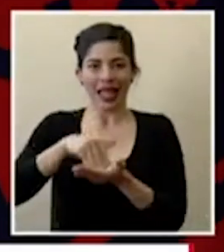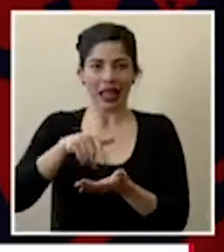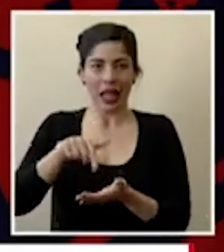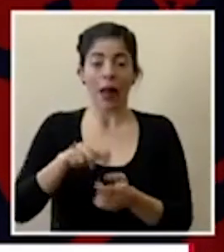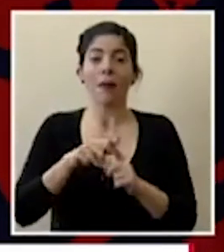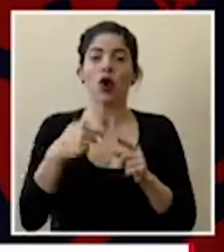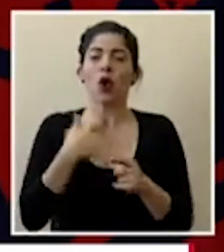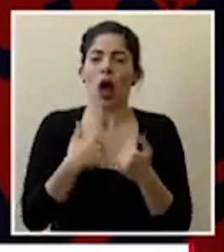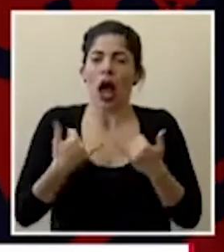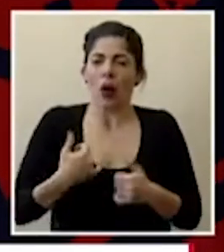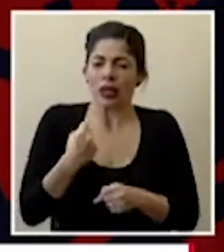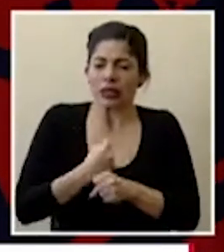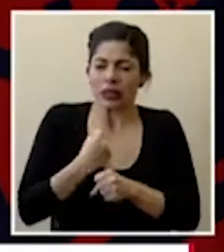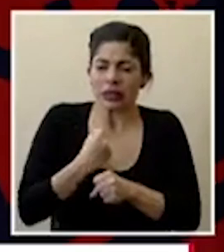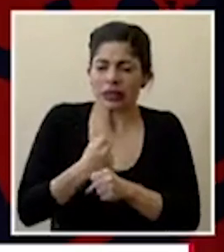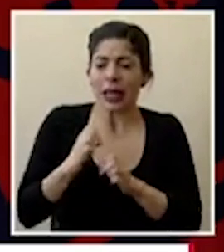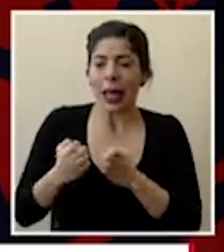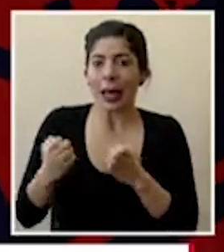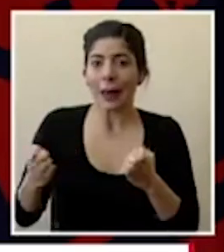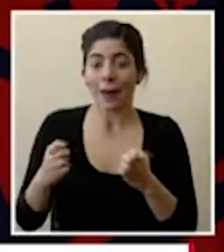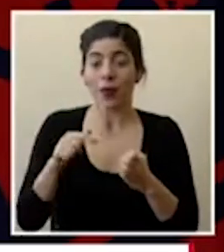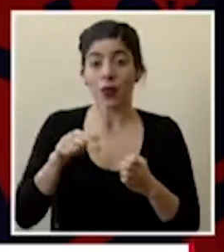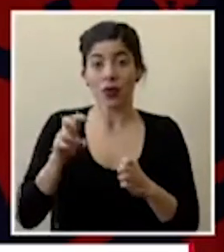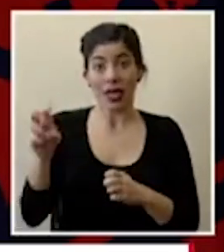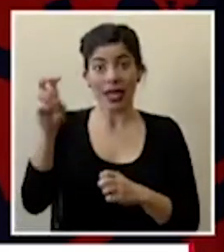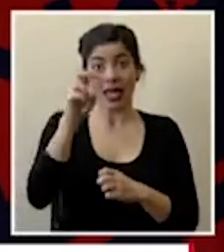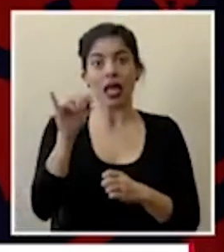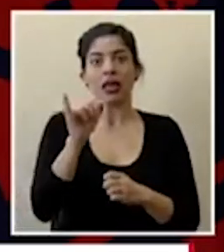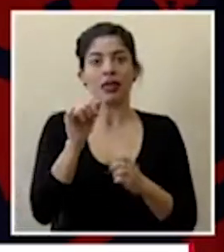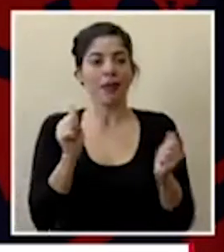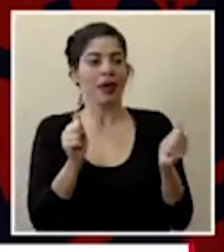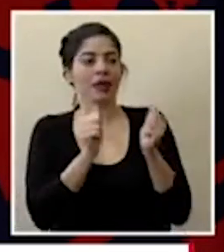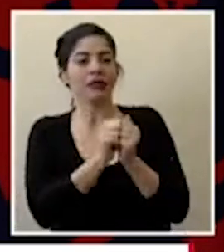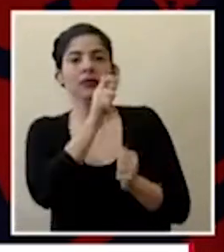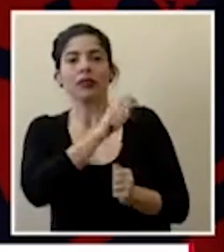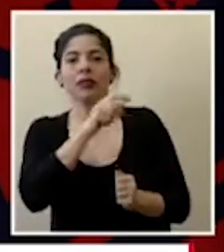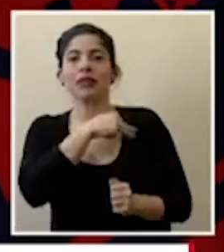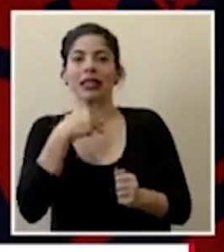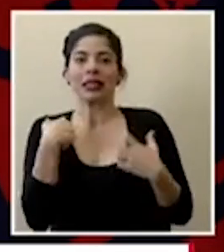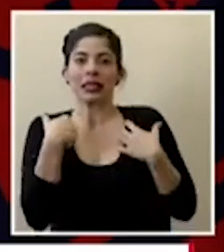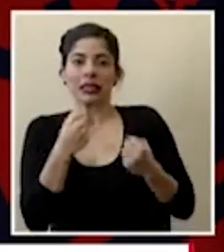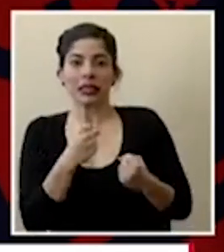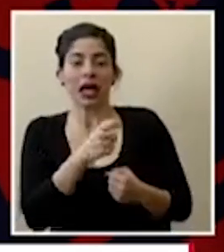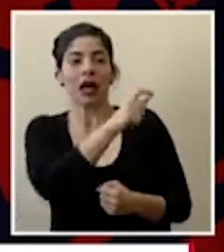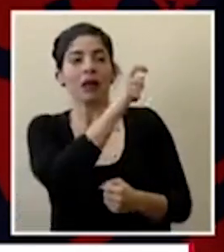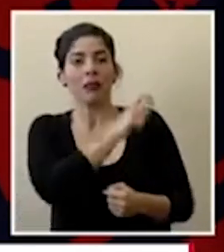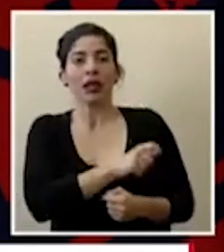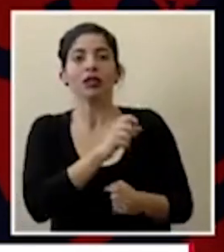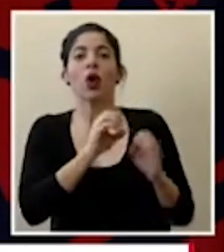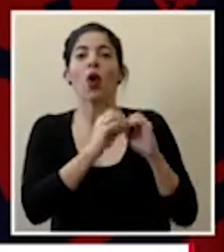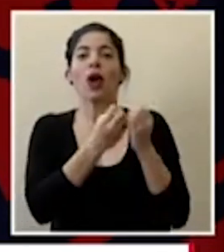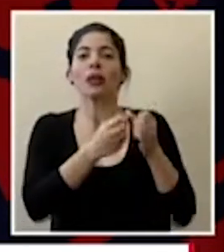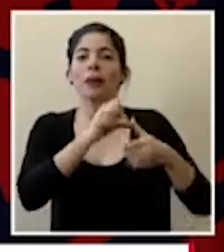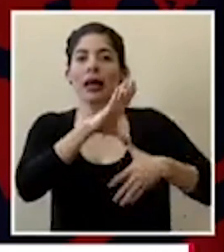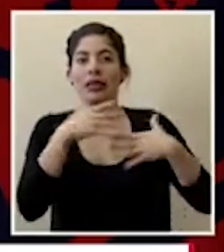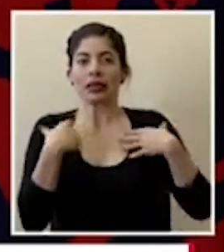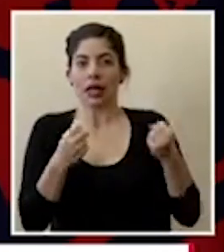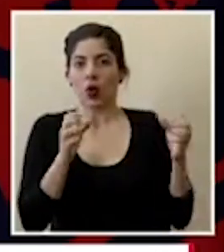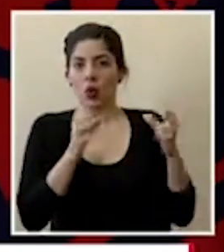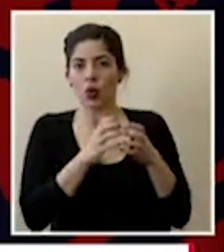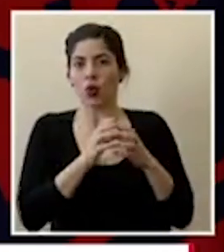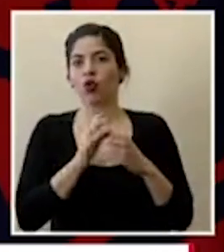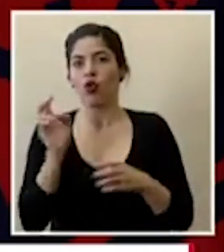equipo más que nunca de hecho en estas giras también participó personal del ministerio de salud y la organización panamericana de la salud este